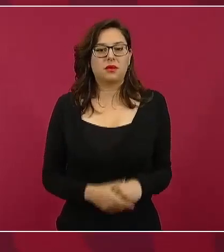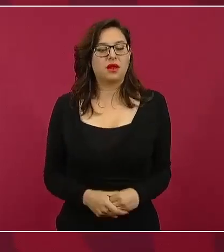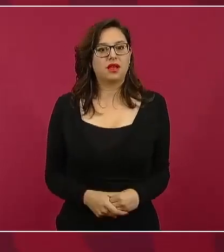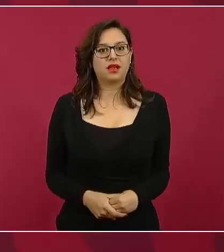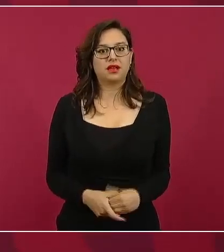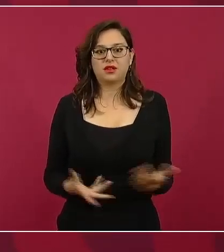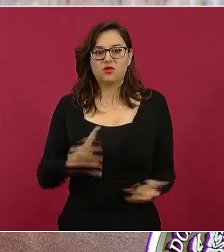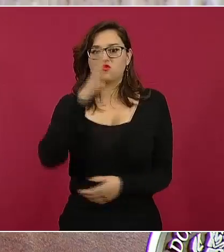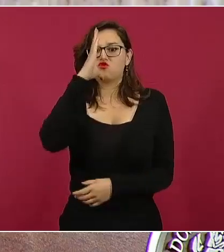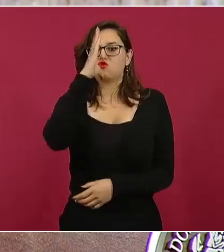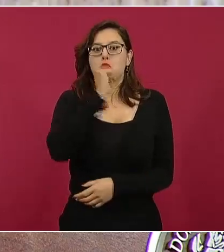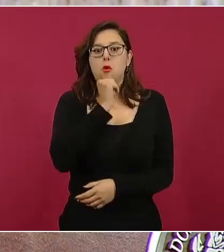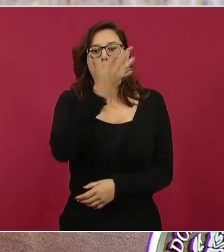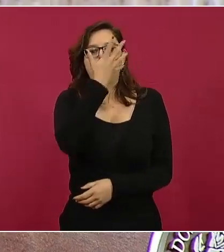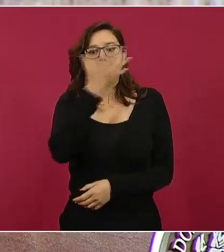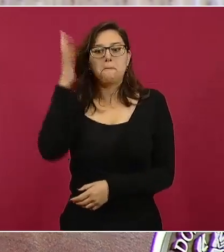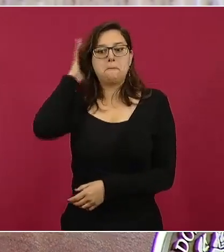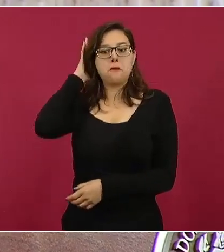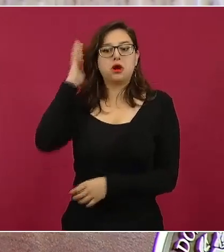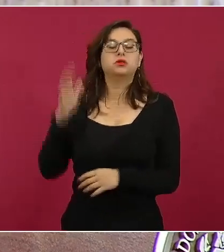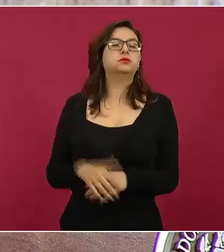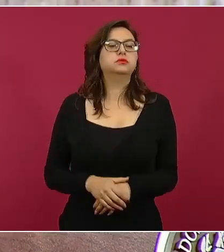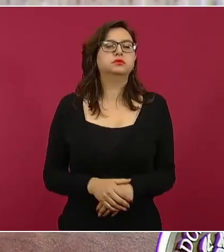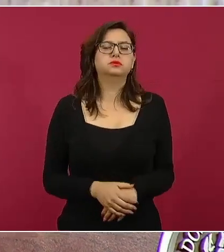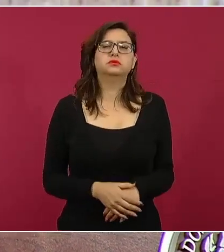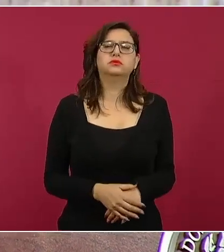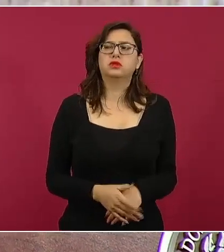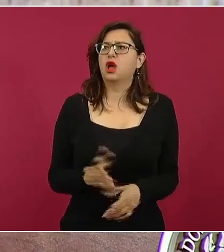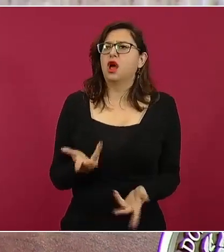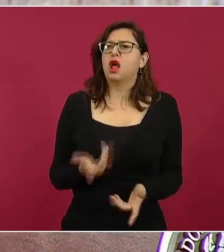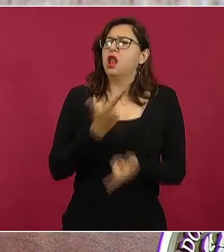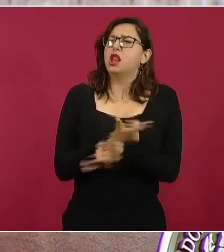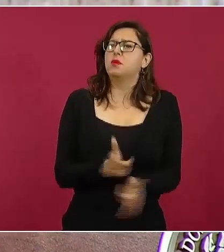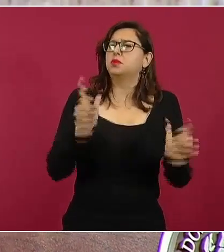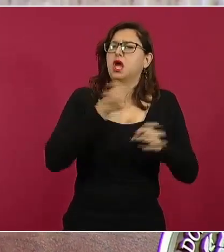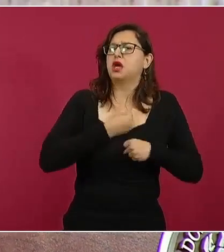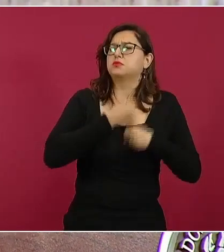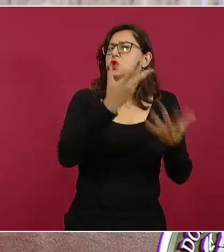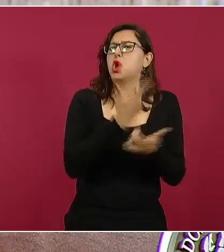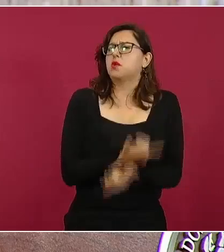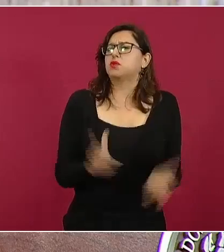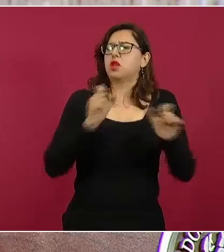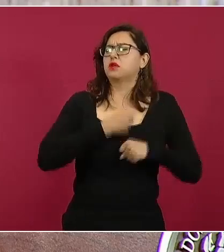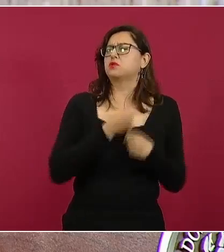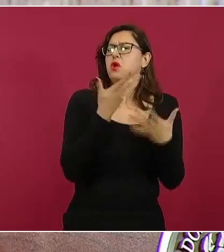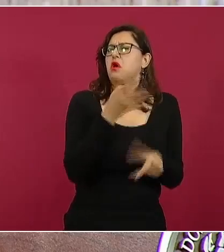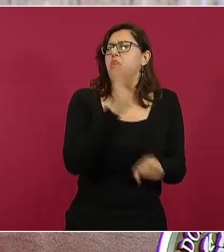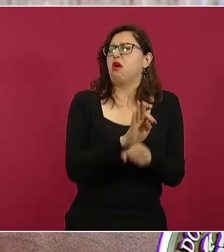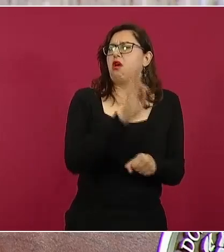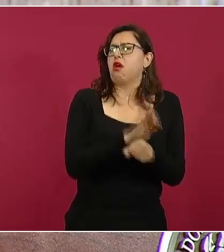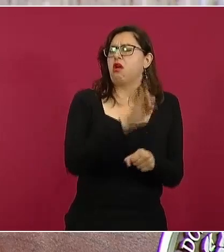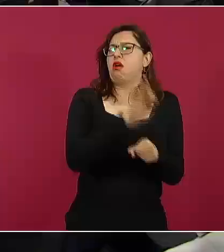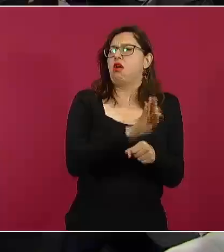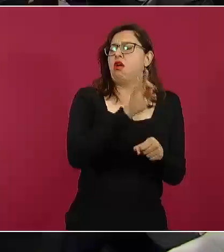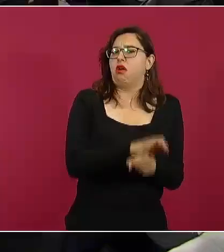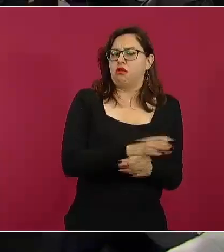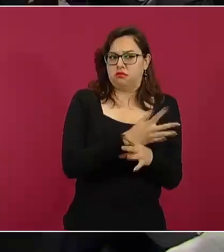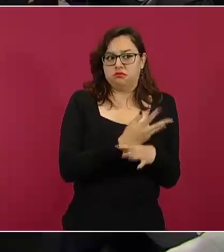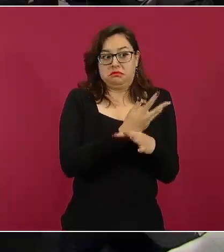No podemos estar hablando de la libertad y al mismo tiempo estar